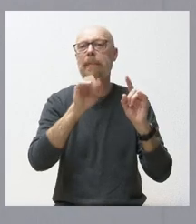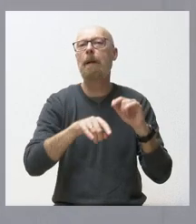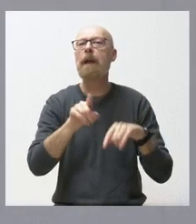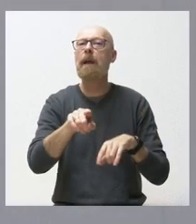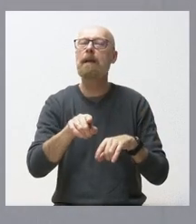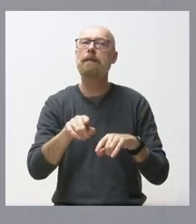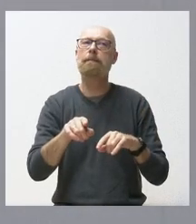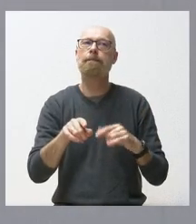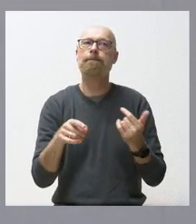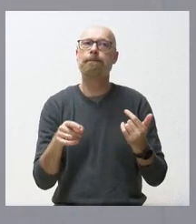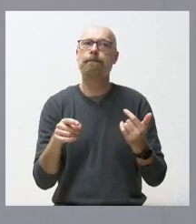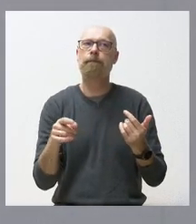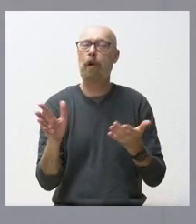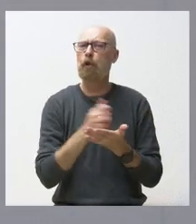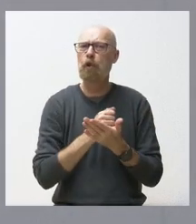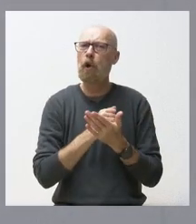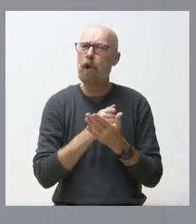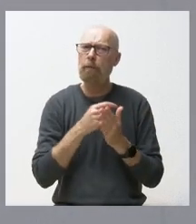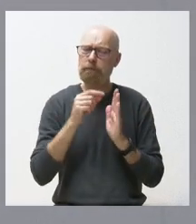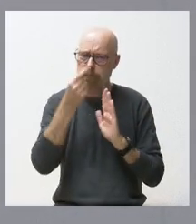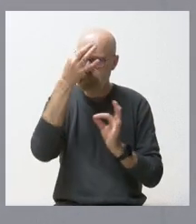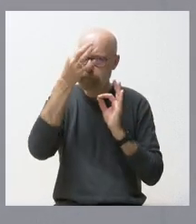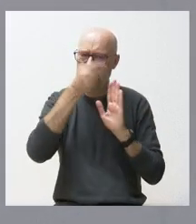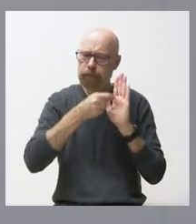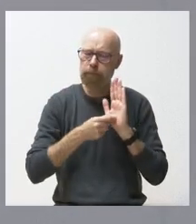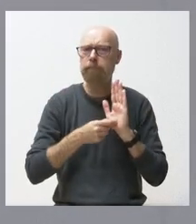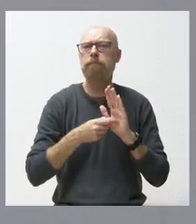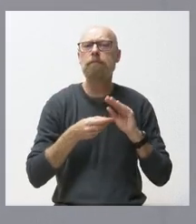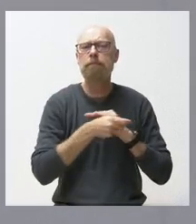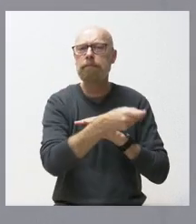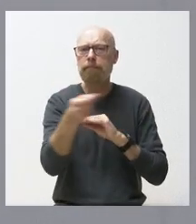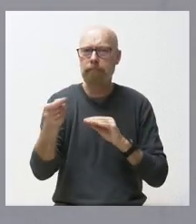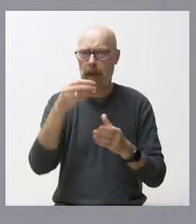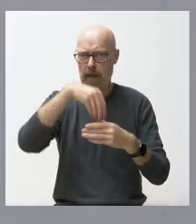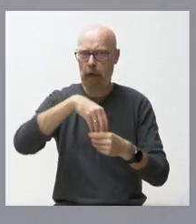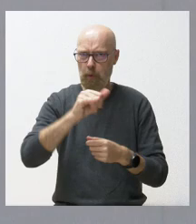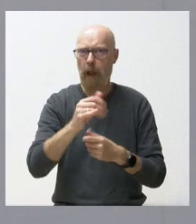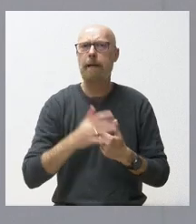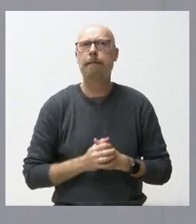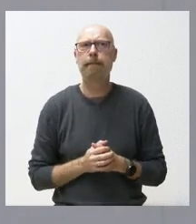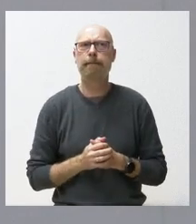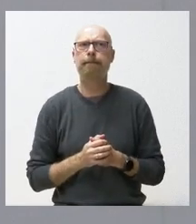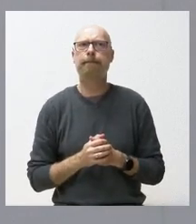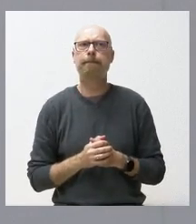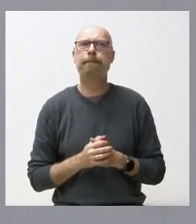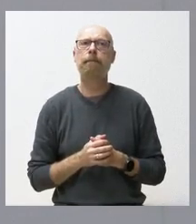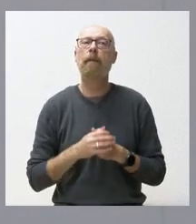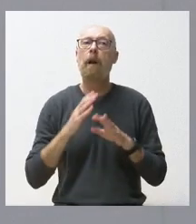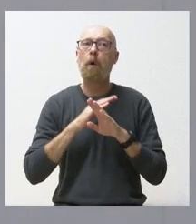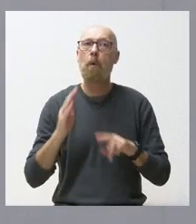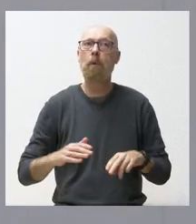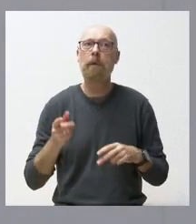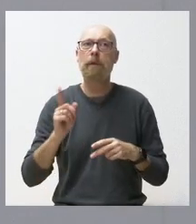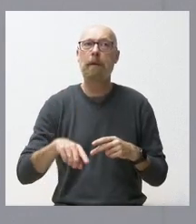referencias sobre qué se va a invertir en San Esteban del Gormaz, Soria, en relación con esta cuestión. Y, finalmente, 750